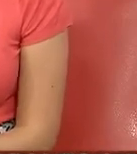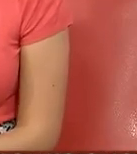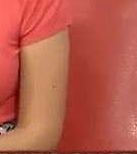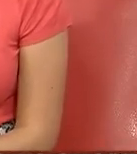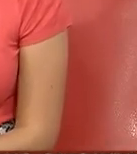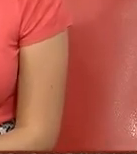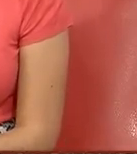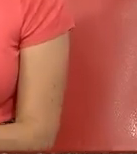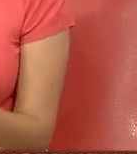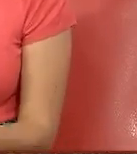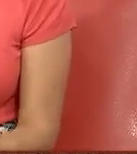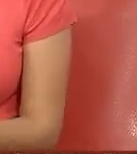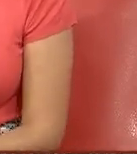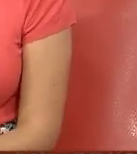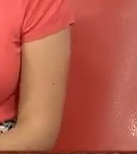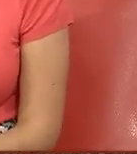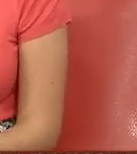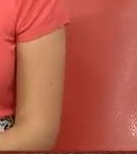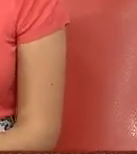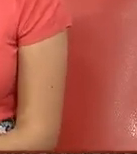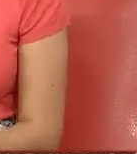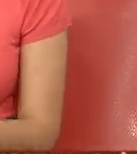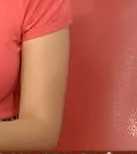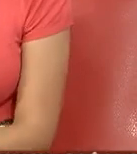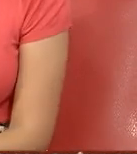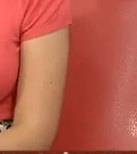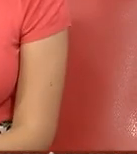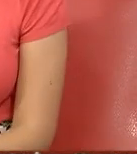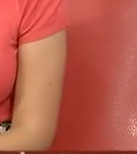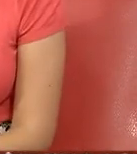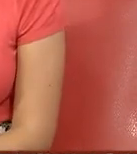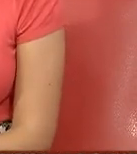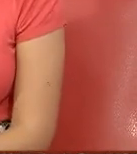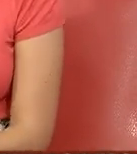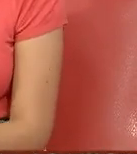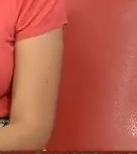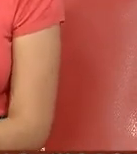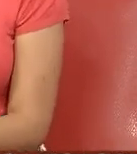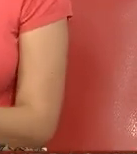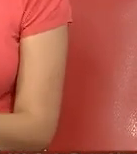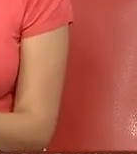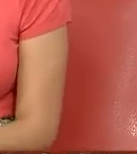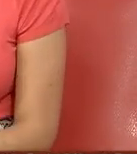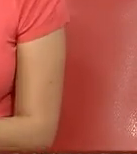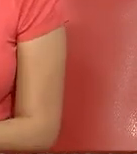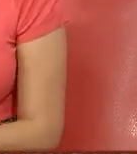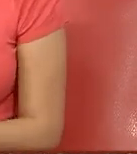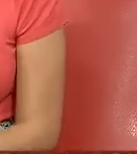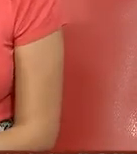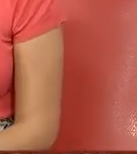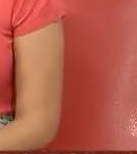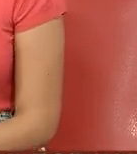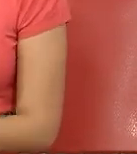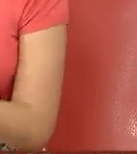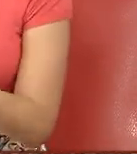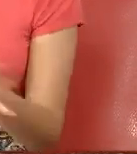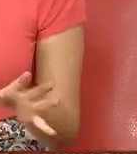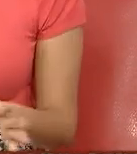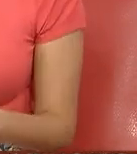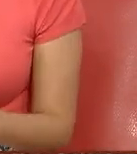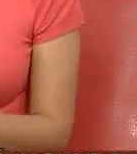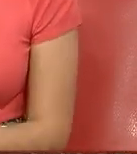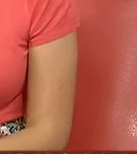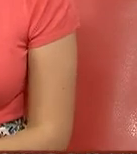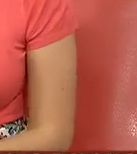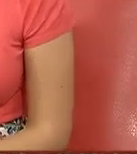artificial en los años siguientes y no hablamos de un futuro muy lejano sino ya de lo que está por venir y vámonos